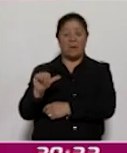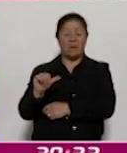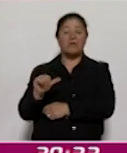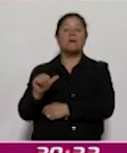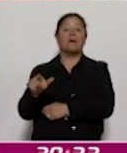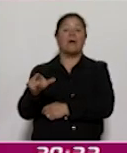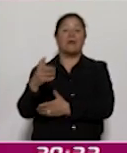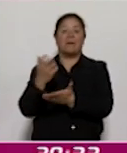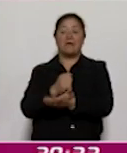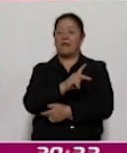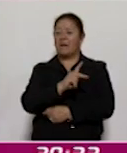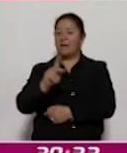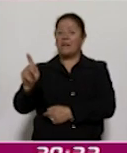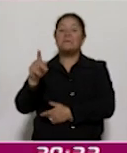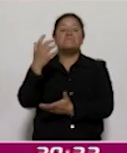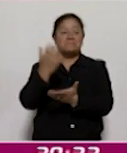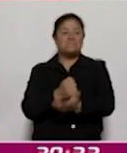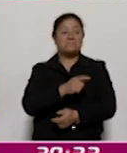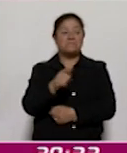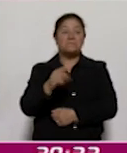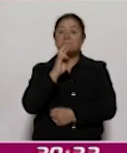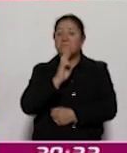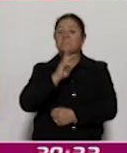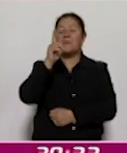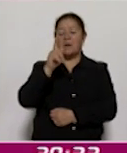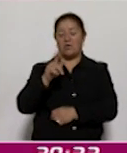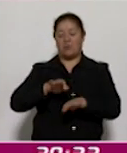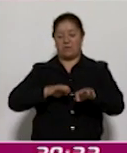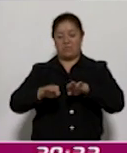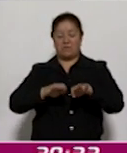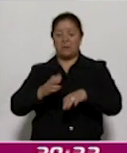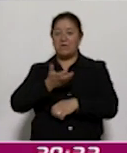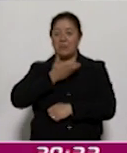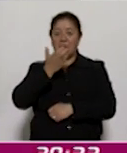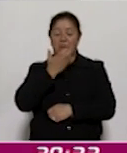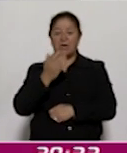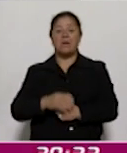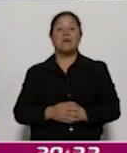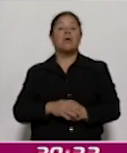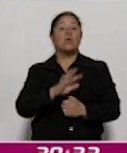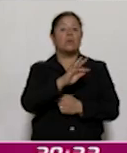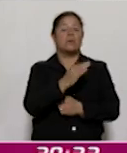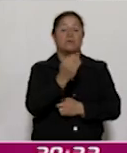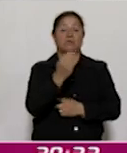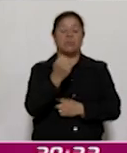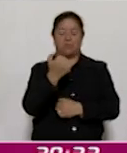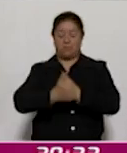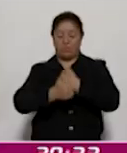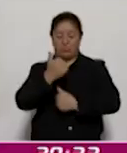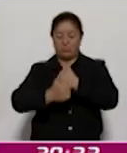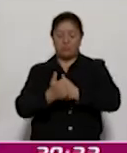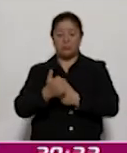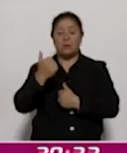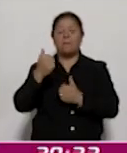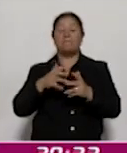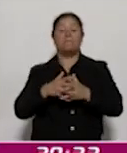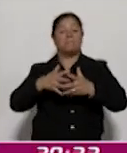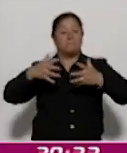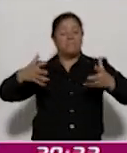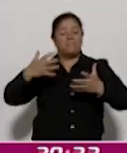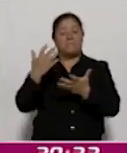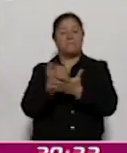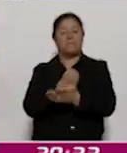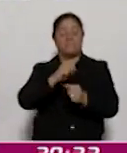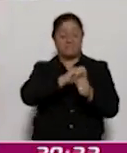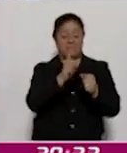se llevó el premio especial a la mejor obra tradicional en la 49ª edición del concurso Gran Premio Nacional de Arte